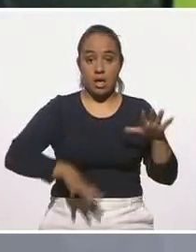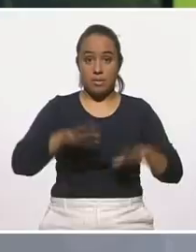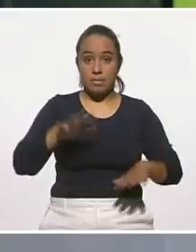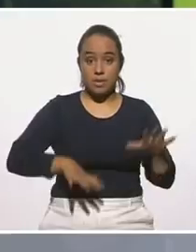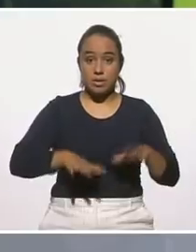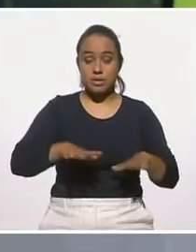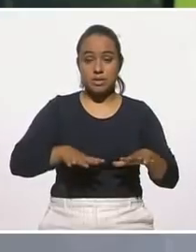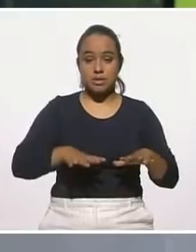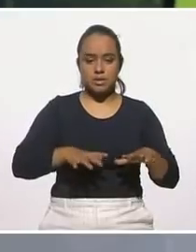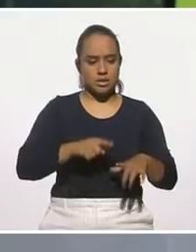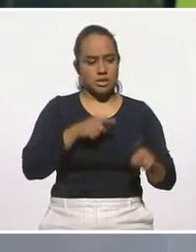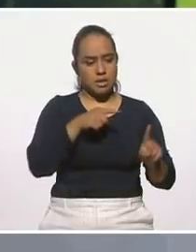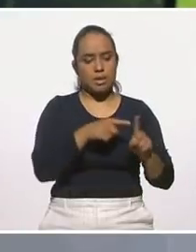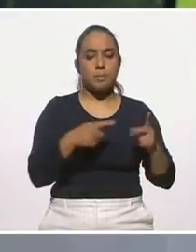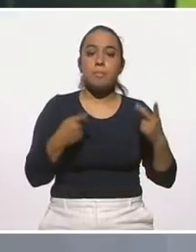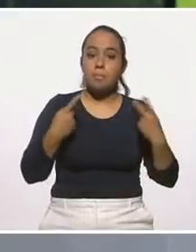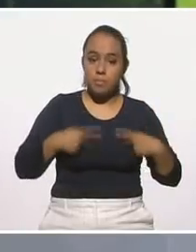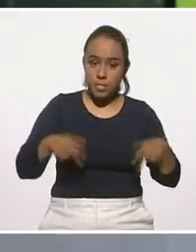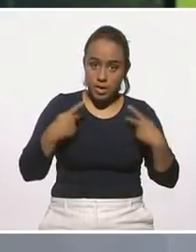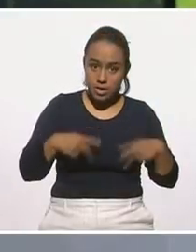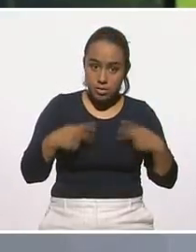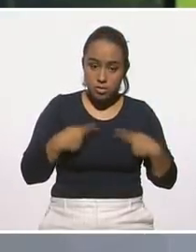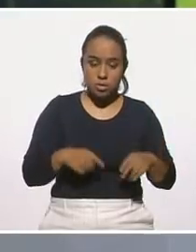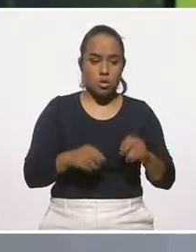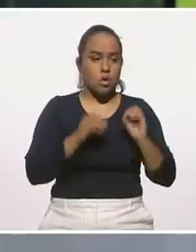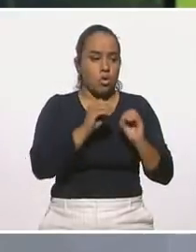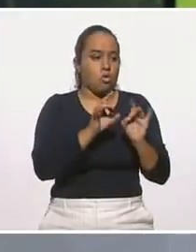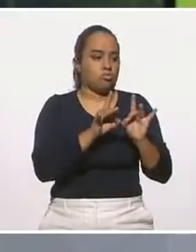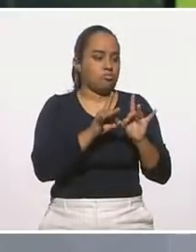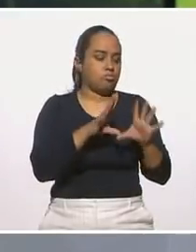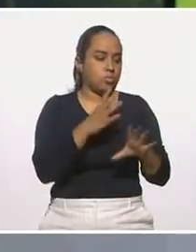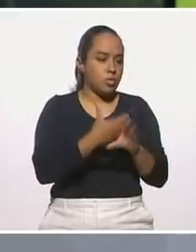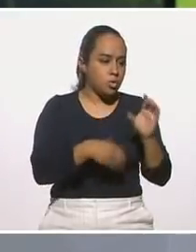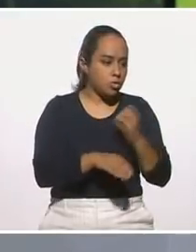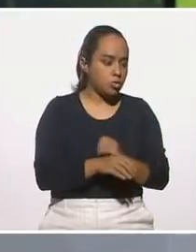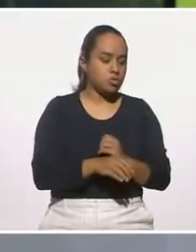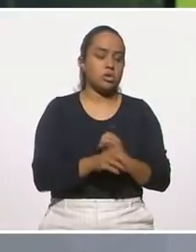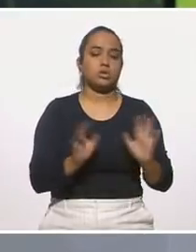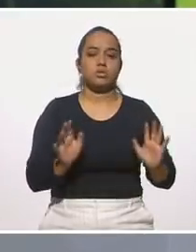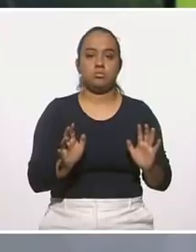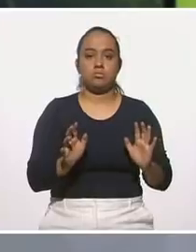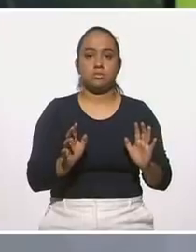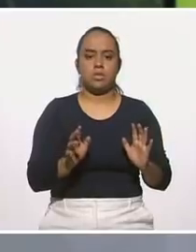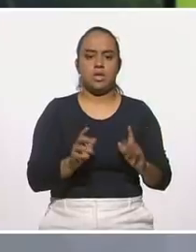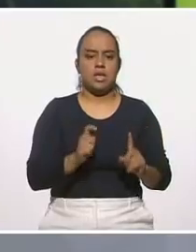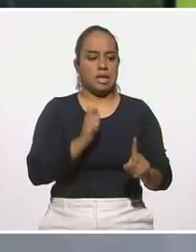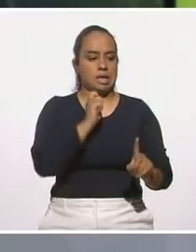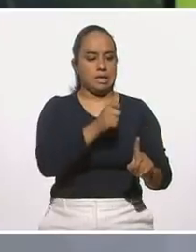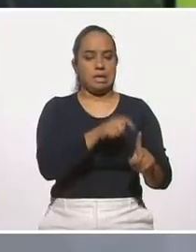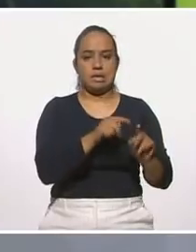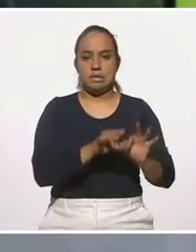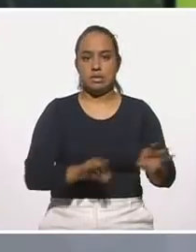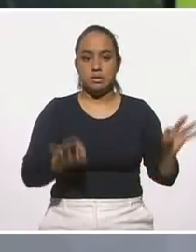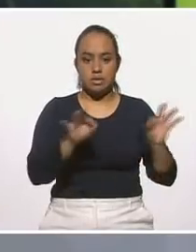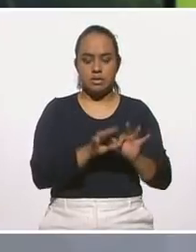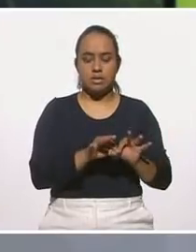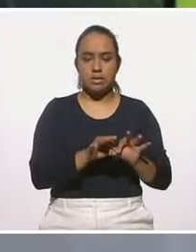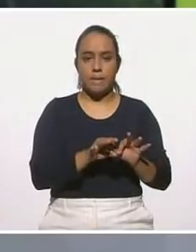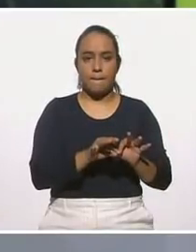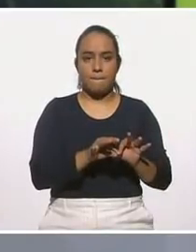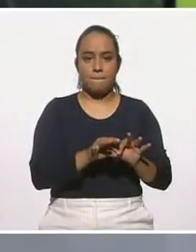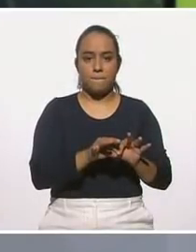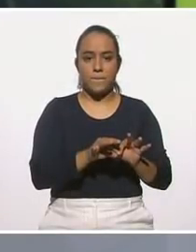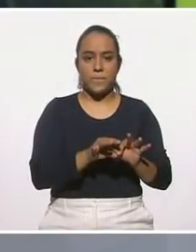esta persona o un acontecimiento o una circunstancia significativa que te saca